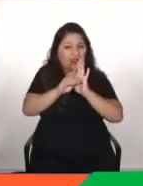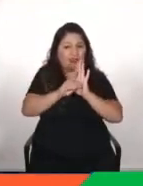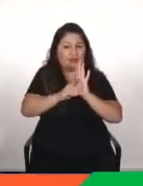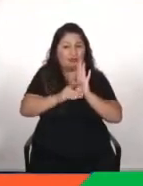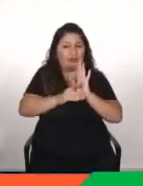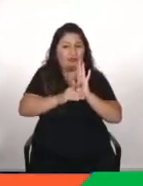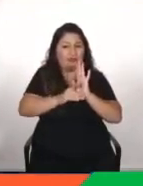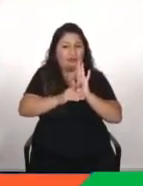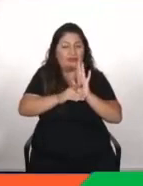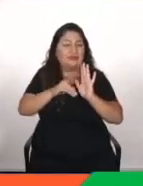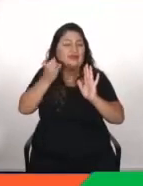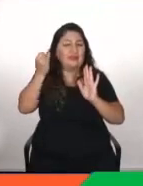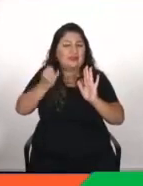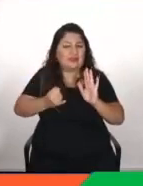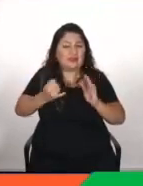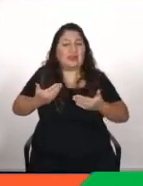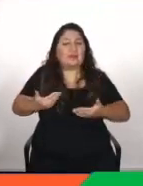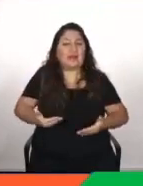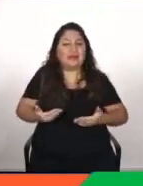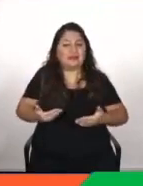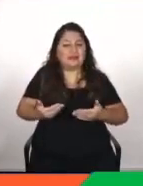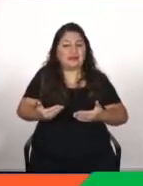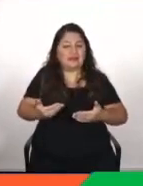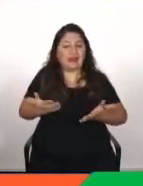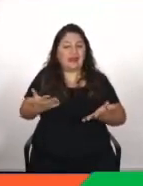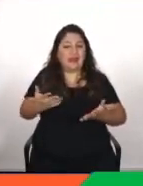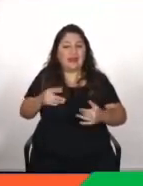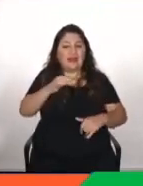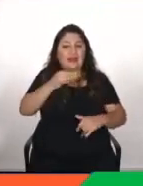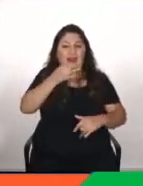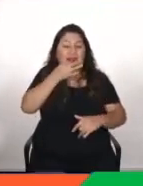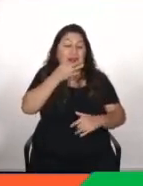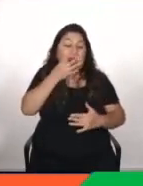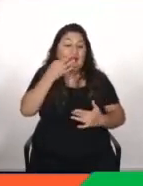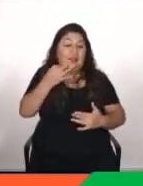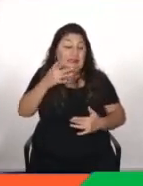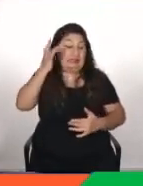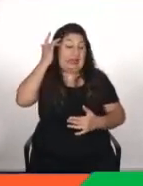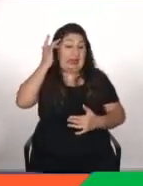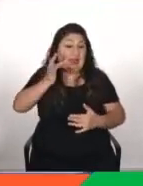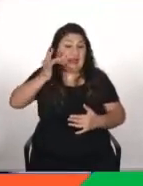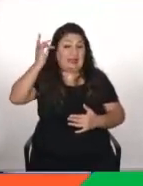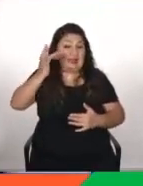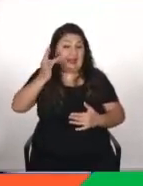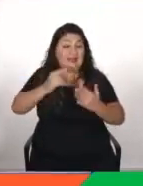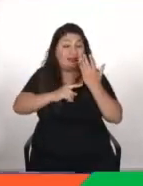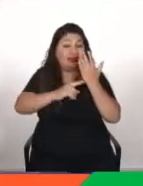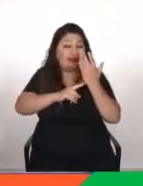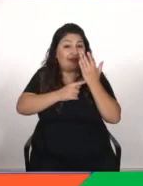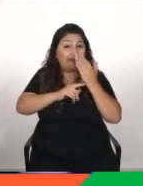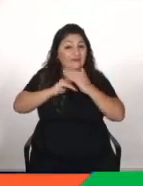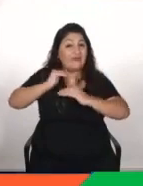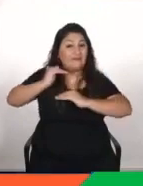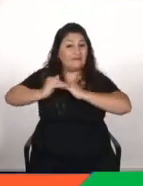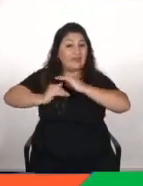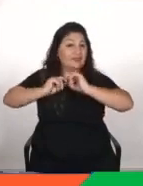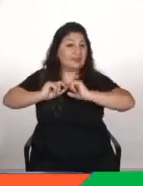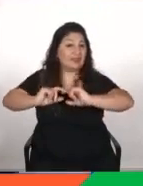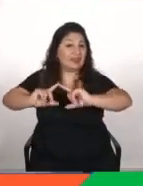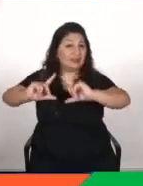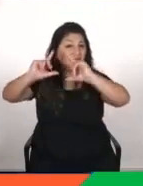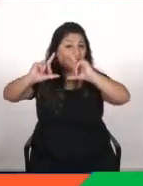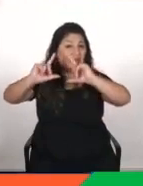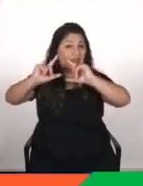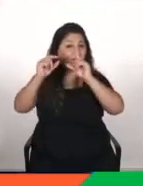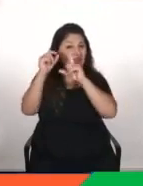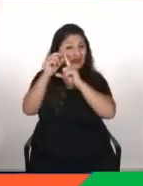está la coña de decir que realmente la inteligencia artificial va avanzando el concepto porque todo